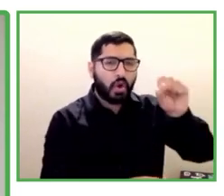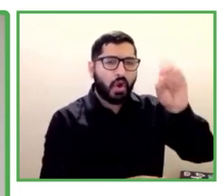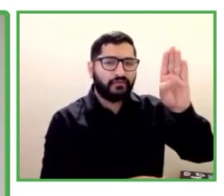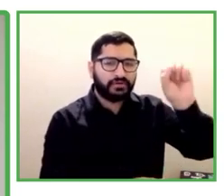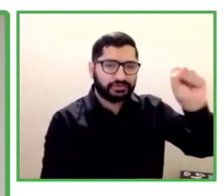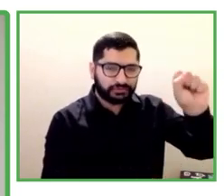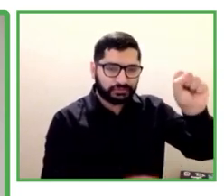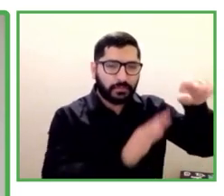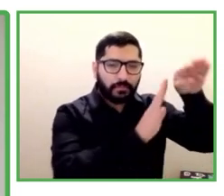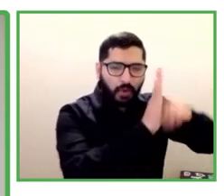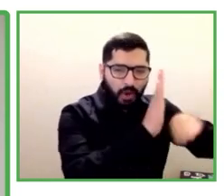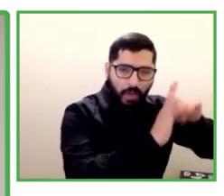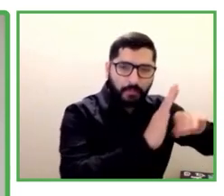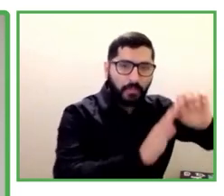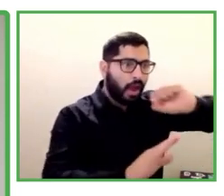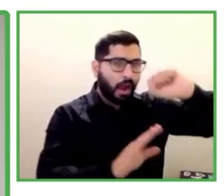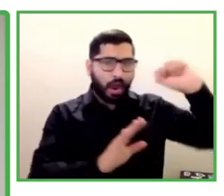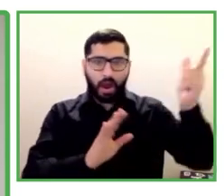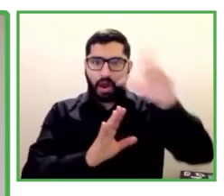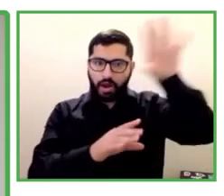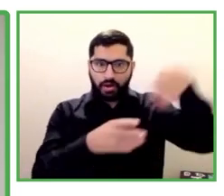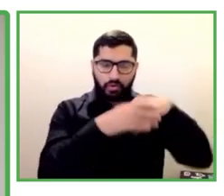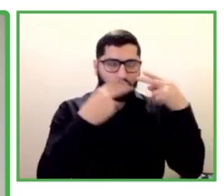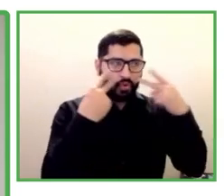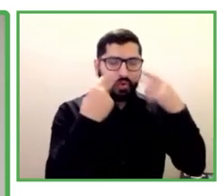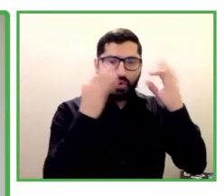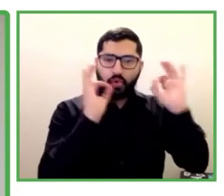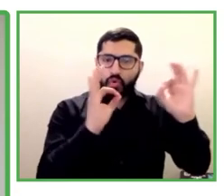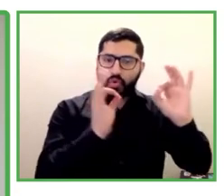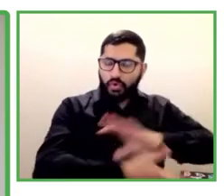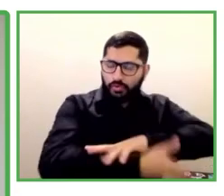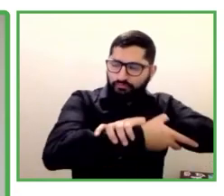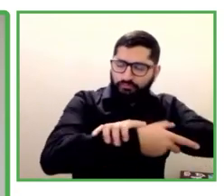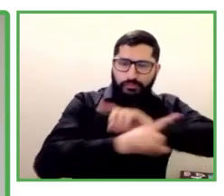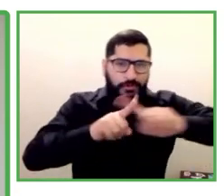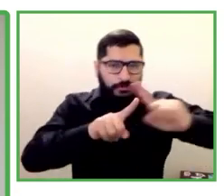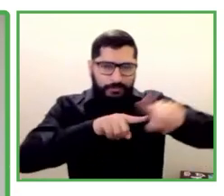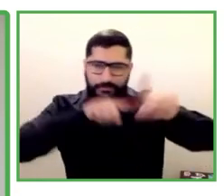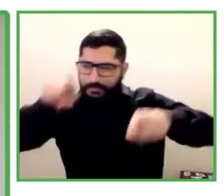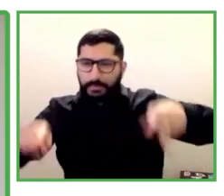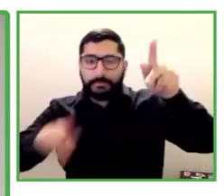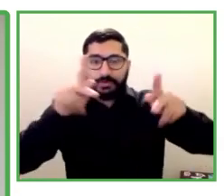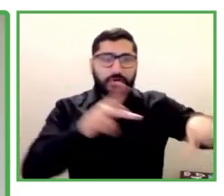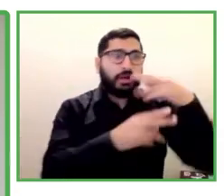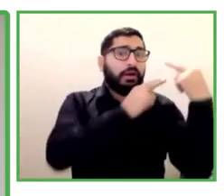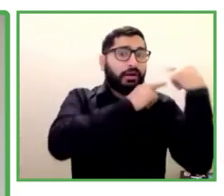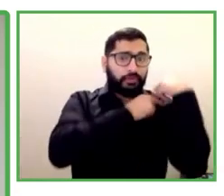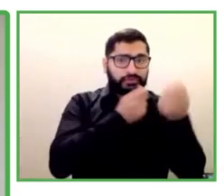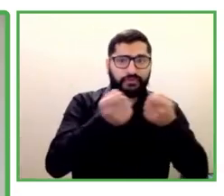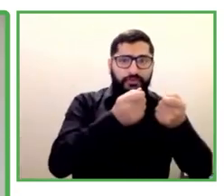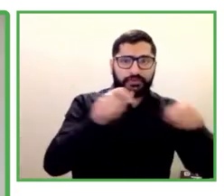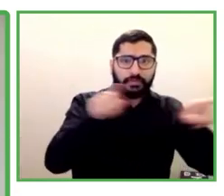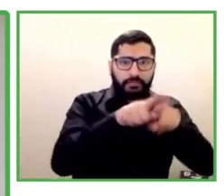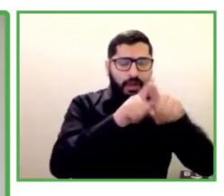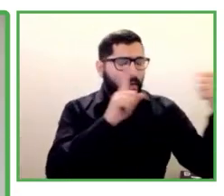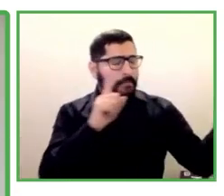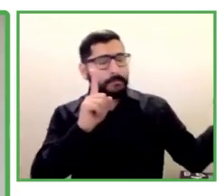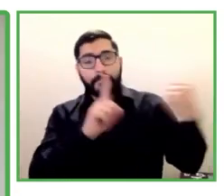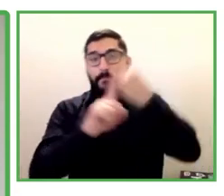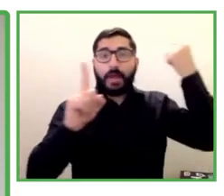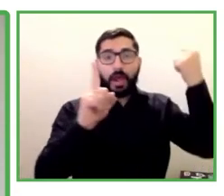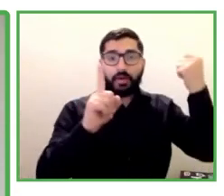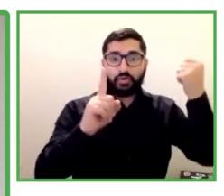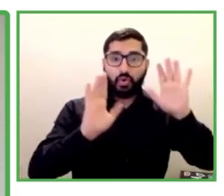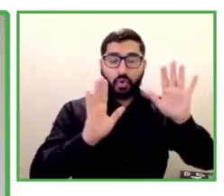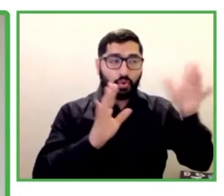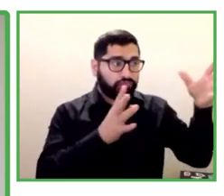colaboración que tienes con diferentes tipos de stakeholders y también impactante ver los resultados que has tenido con los diferentes partners.